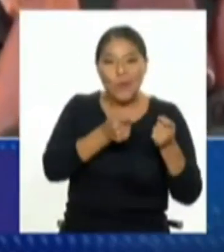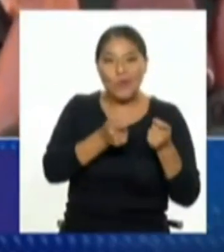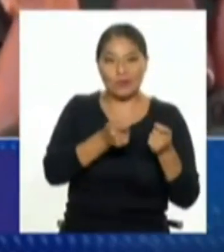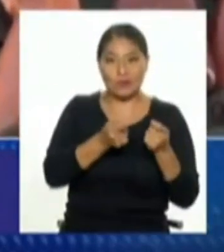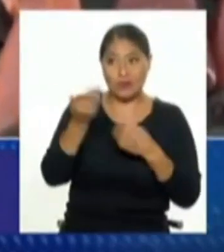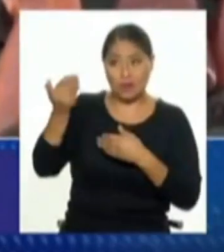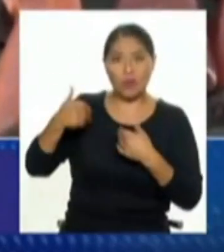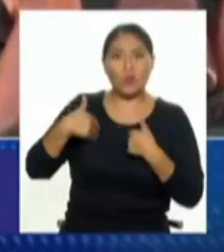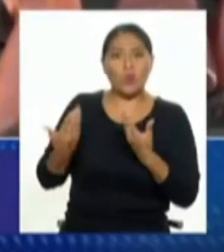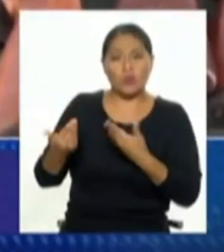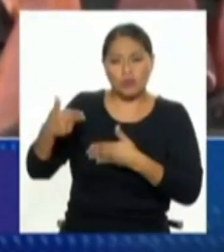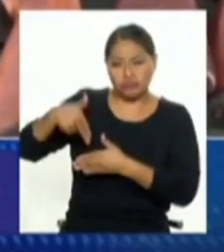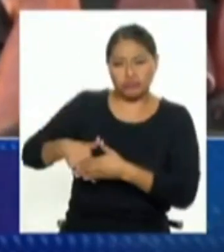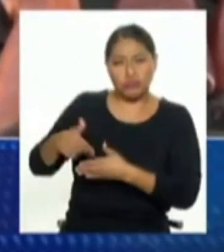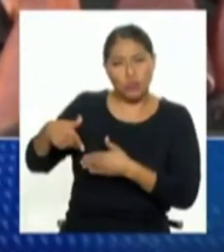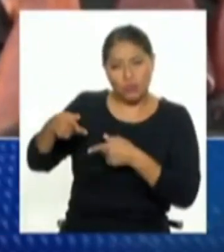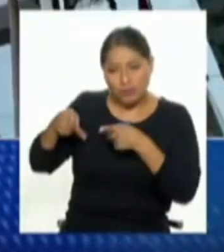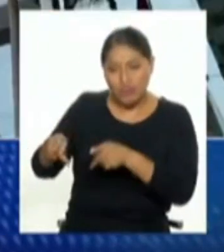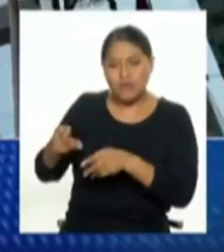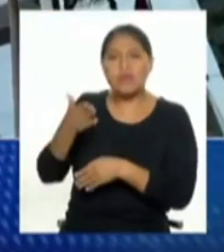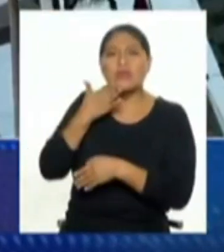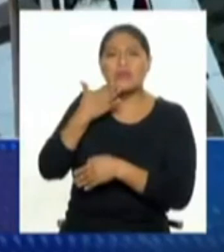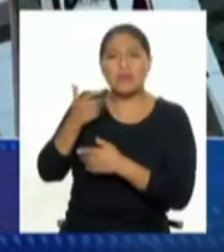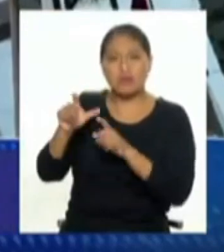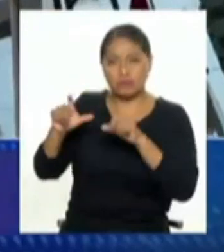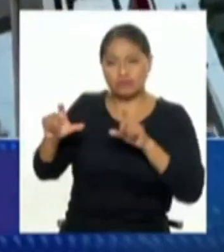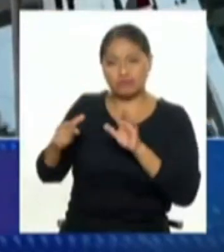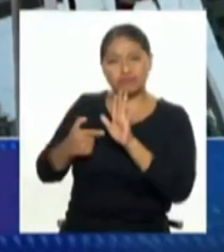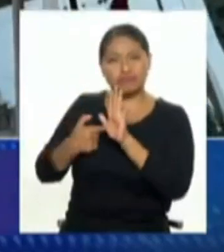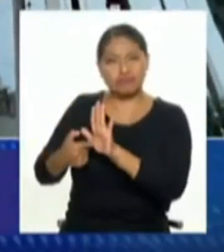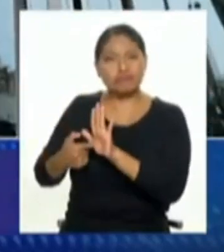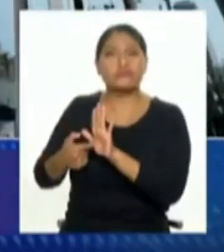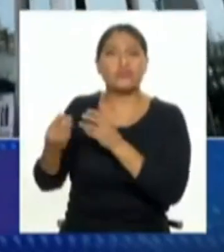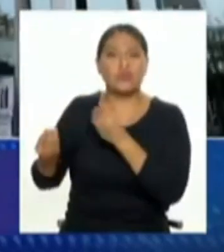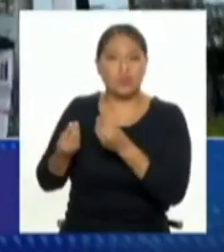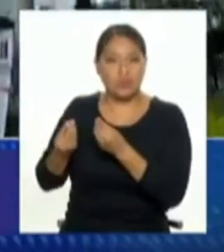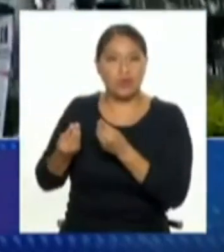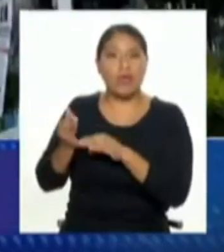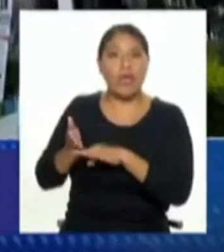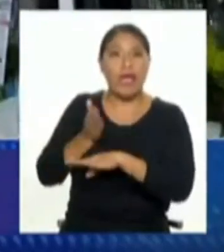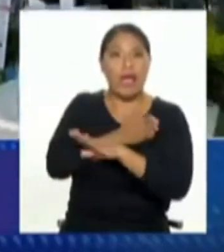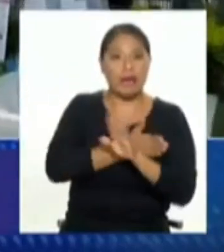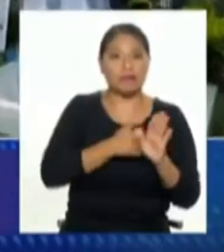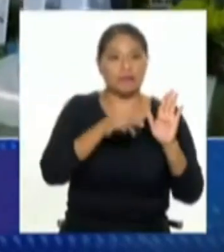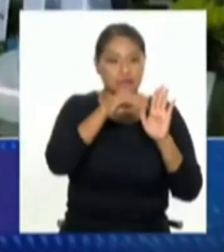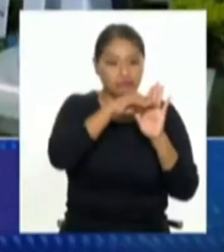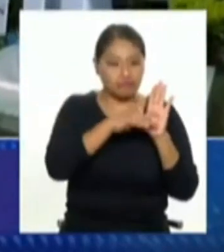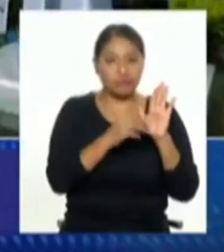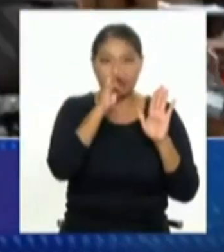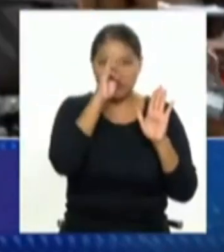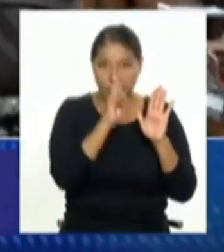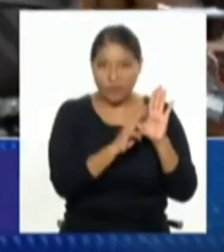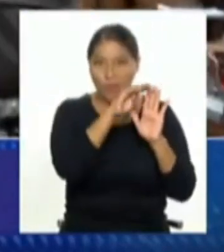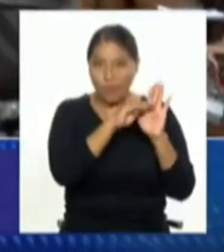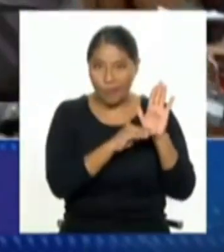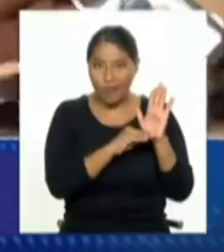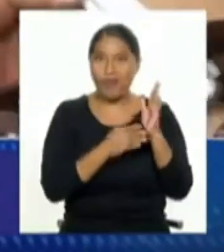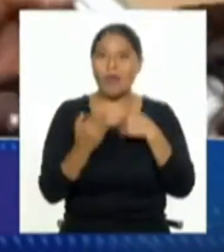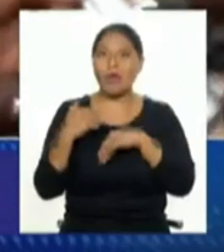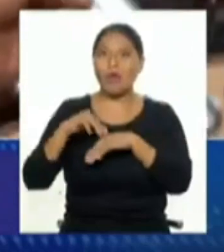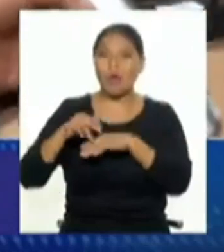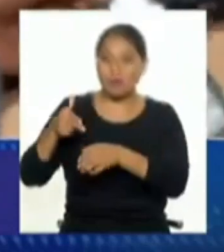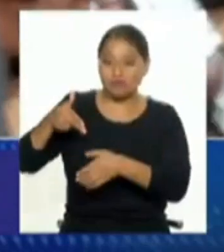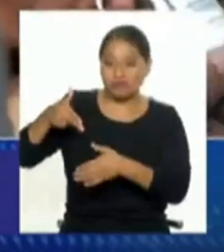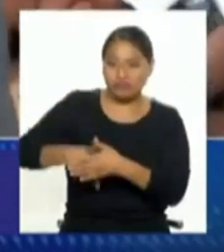gente no debería tener un arma para comenzar los armas deberían estar bien reguladas y debería ejecutarse adecuadamente cuando usas un